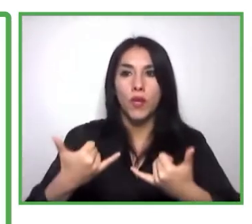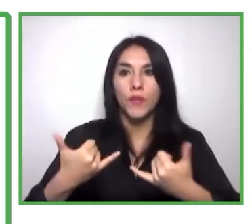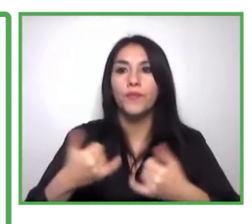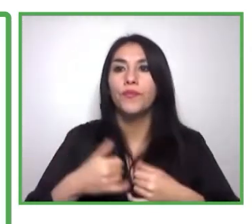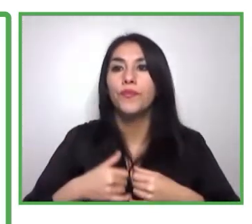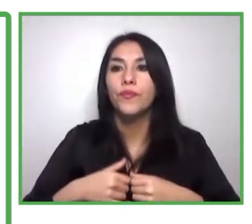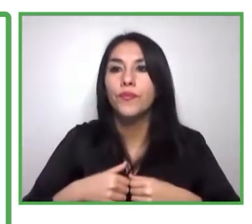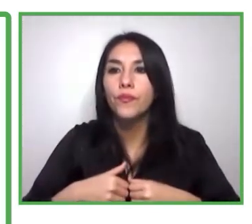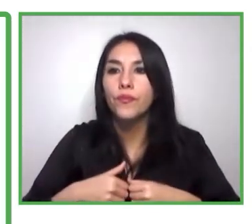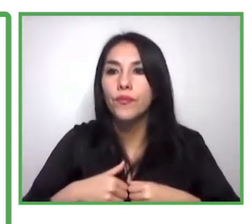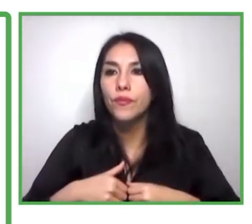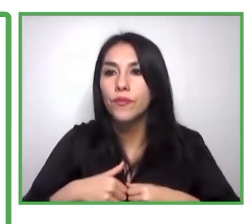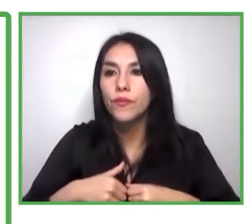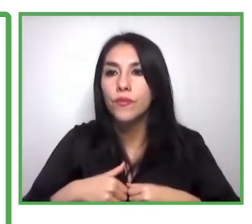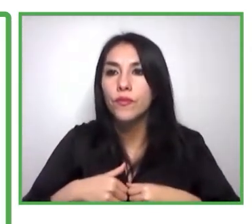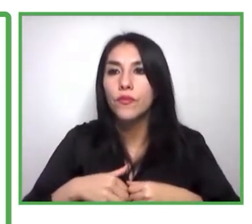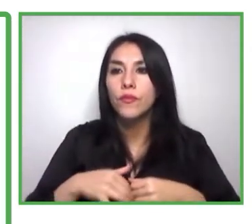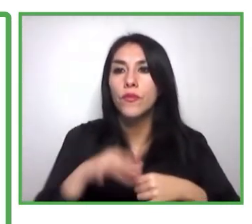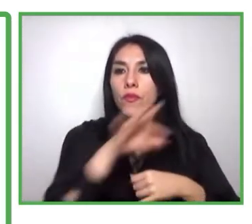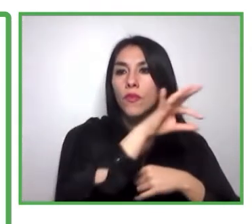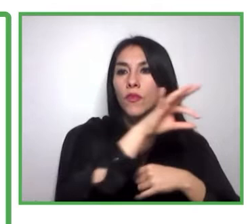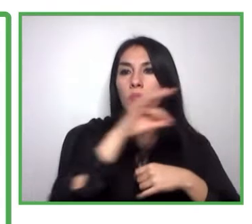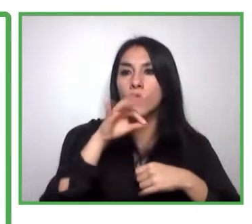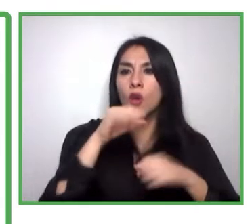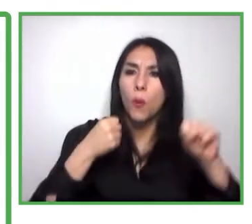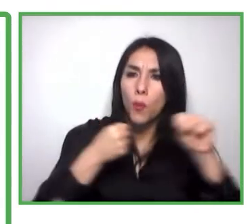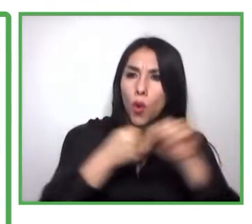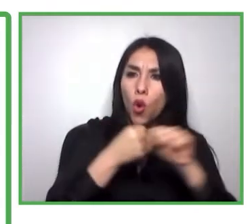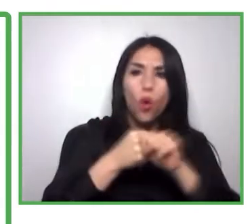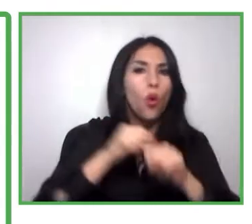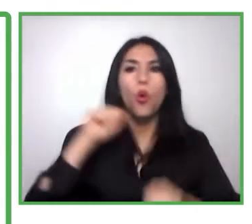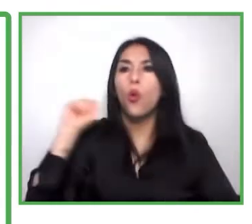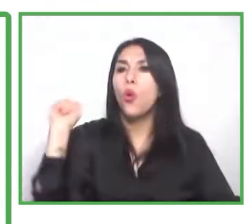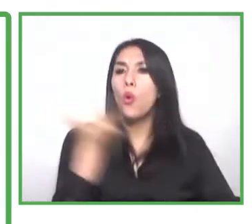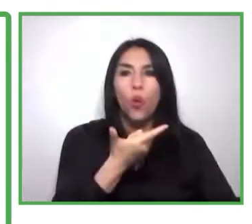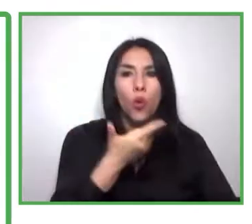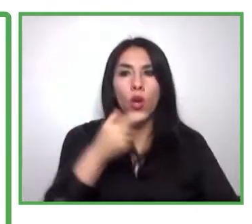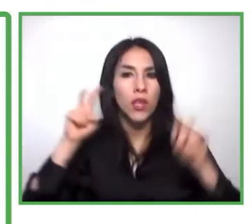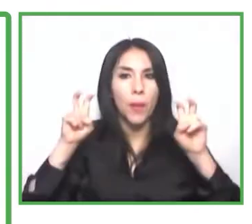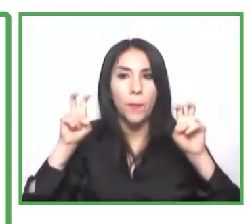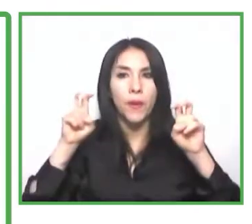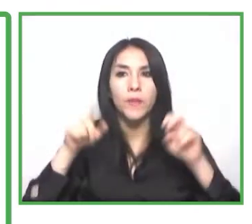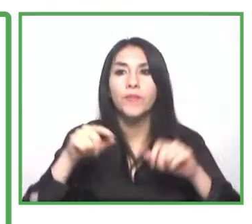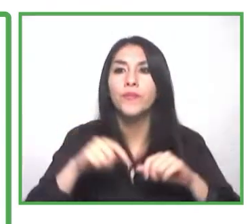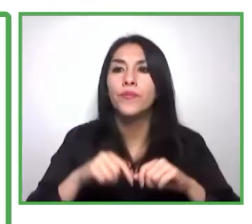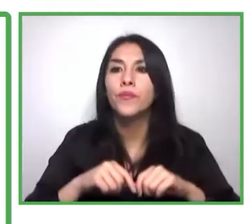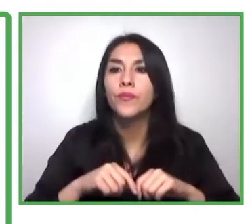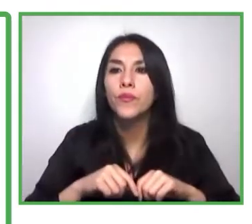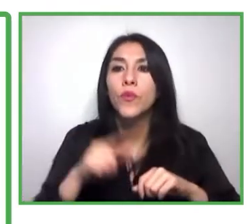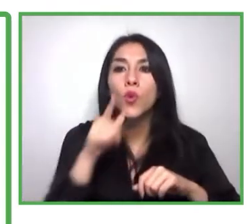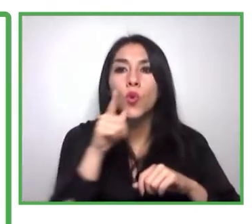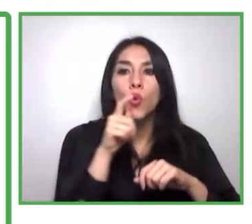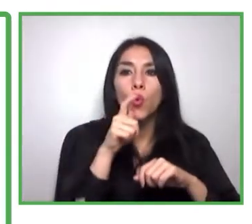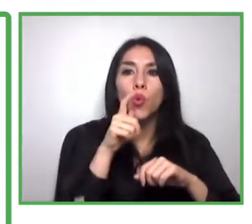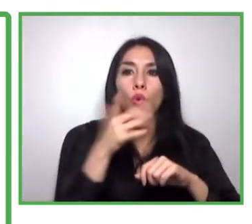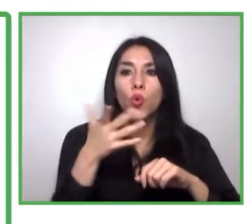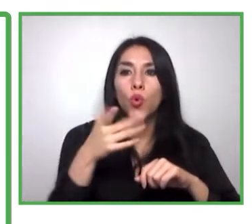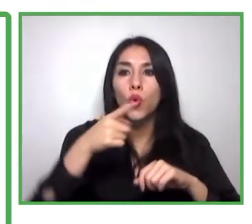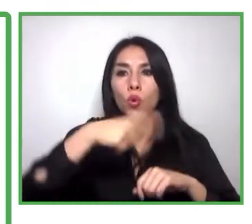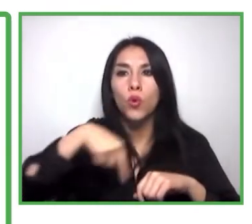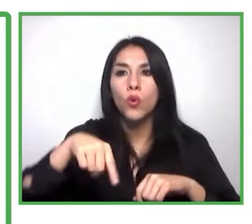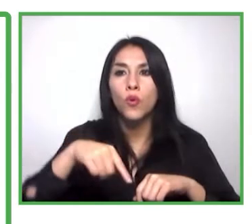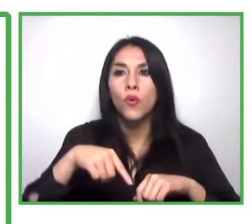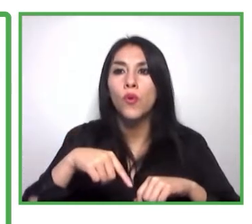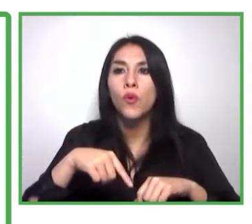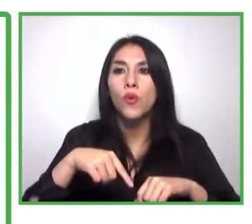apoya con todo el tema de lengua de señas. Acá nosotros ponemos tutoriales, además de las ofertas laborales, pero este año sobre